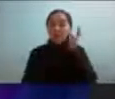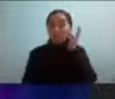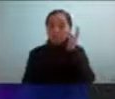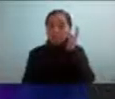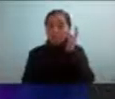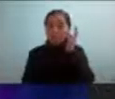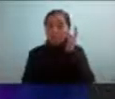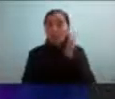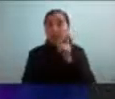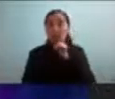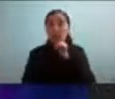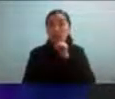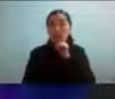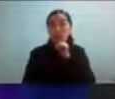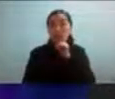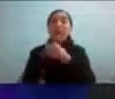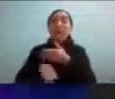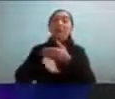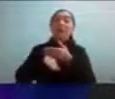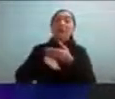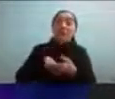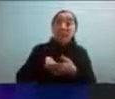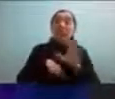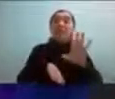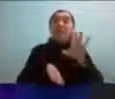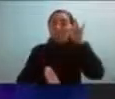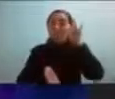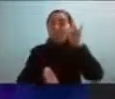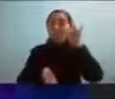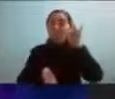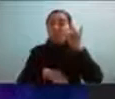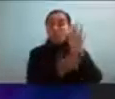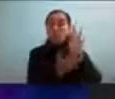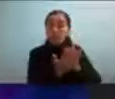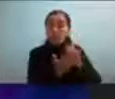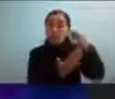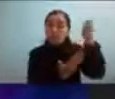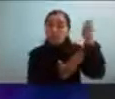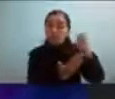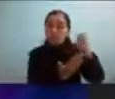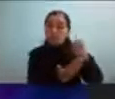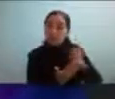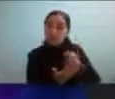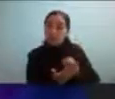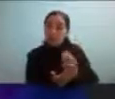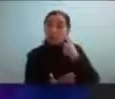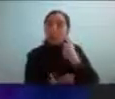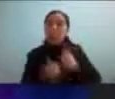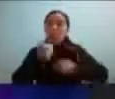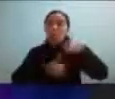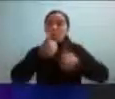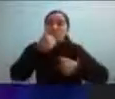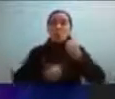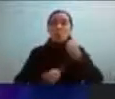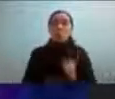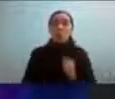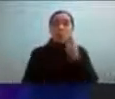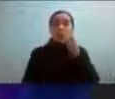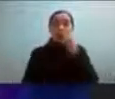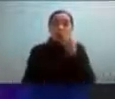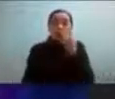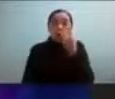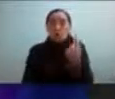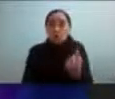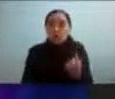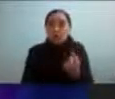siempre un diagnóstico más tardío en la medida que los profesionales puedan digamos o sea comprender mejor la presentación de ellas en la